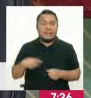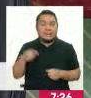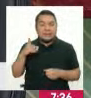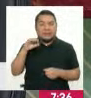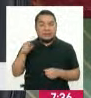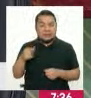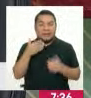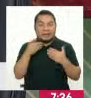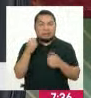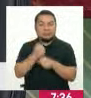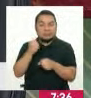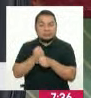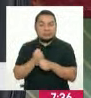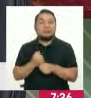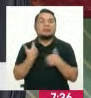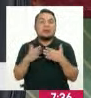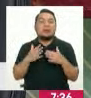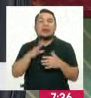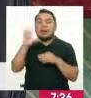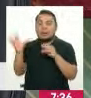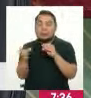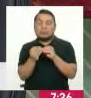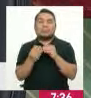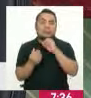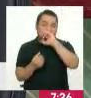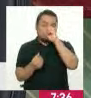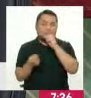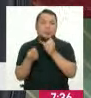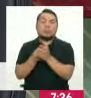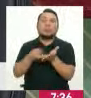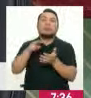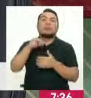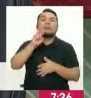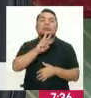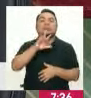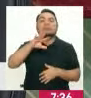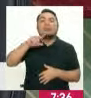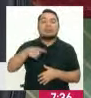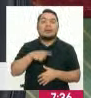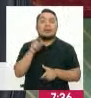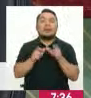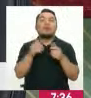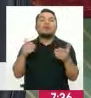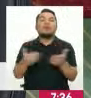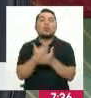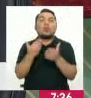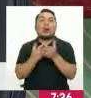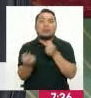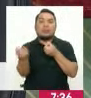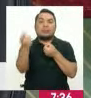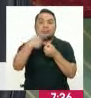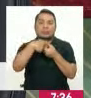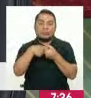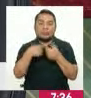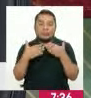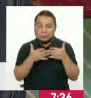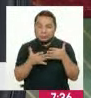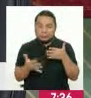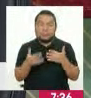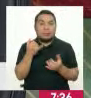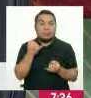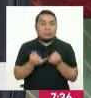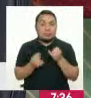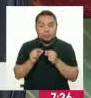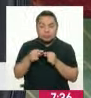logrado una demanda adicional para un incremento de 25.000 usuarios nuevos que se deben de concretar en estos